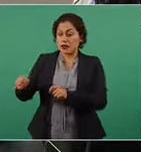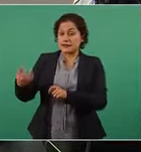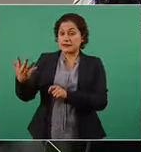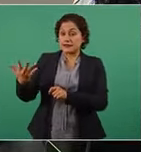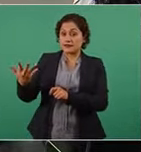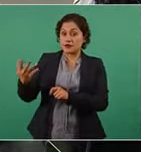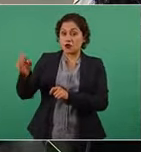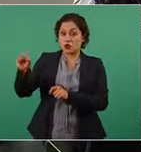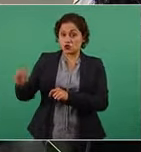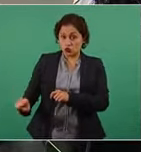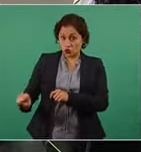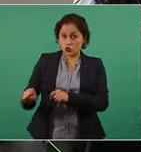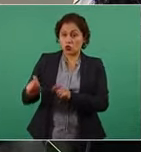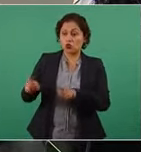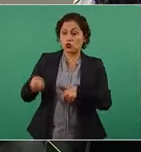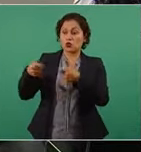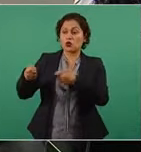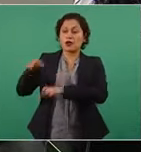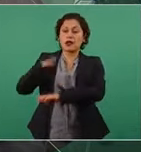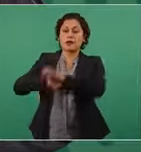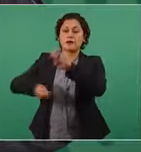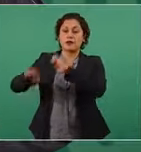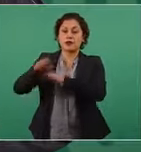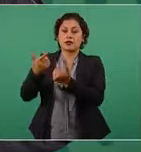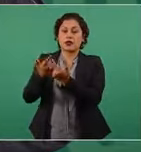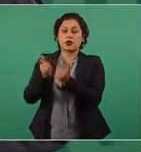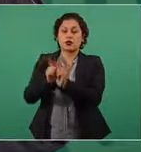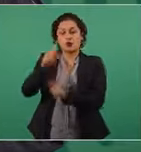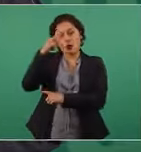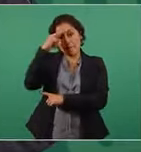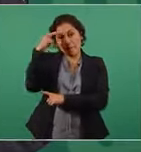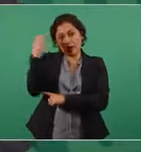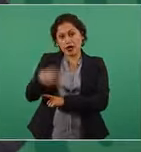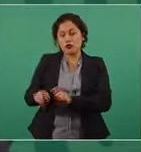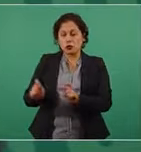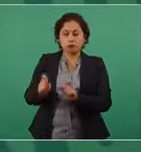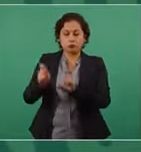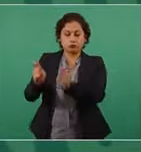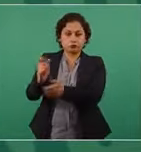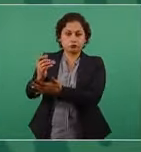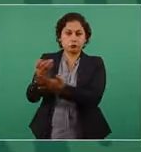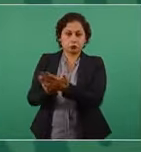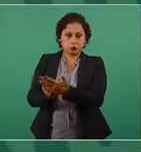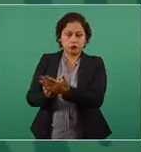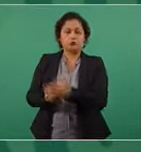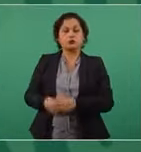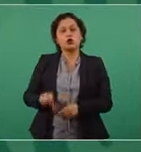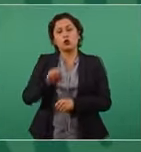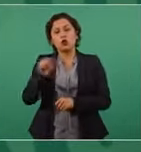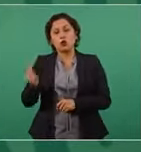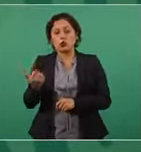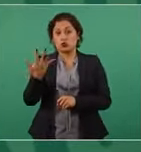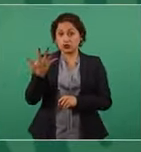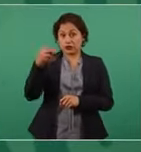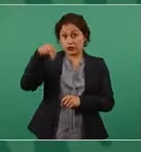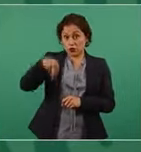la empresa constructora de Grupo México y el cinco norte